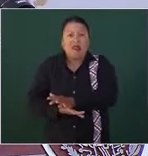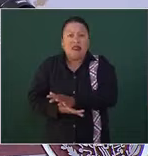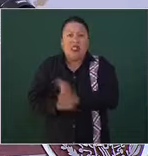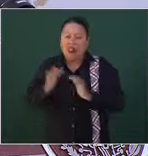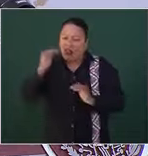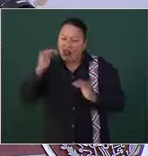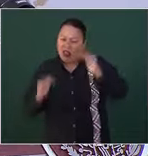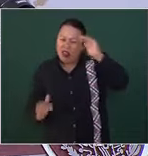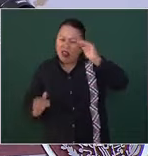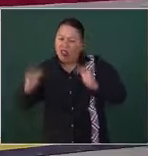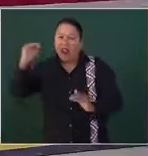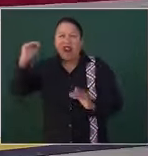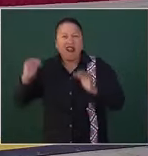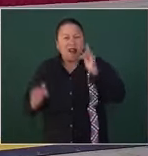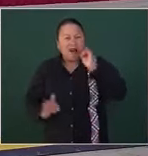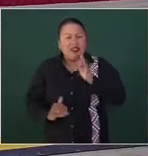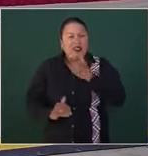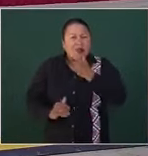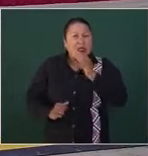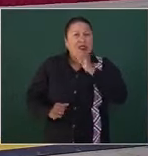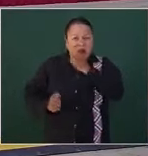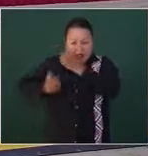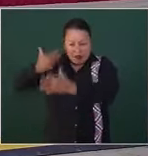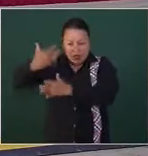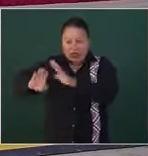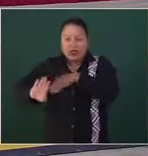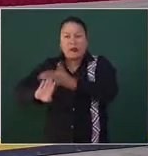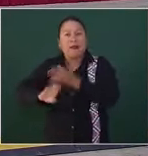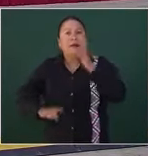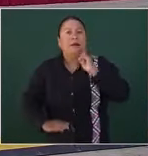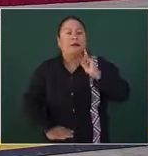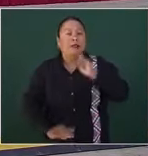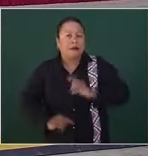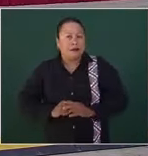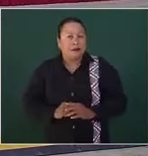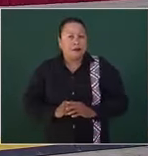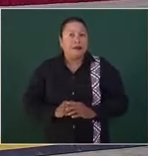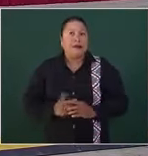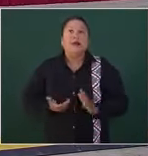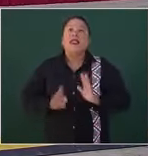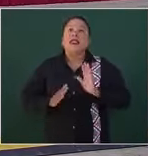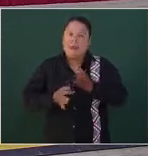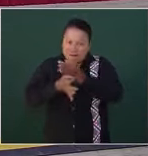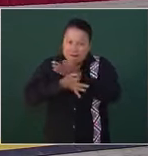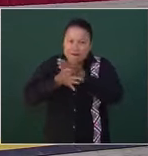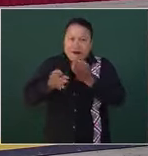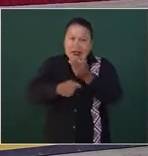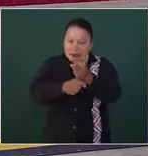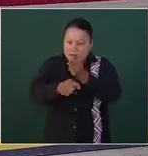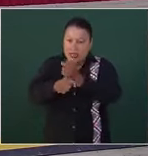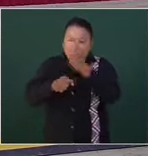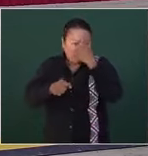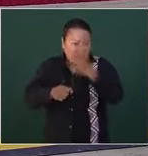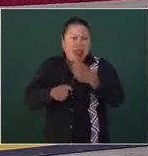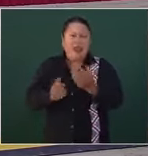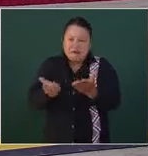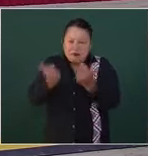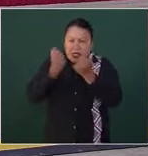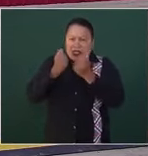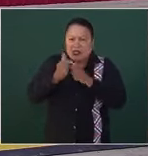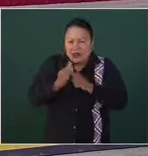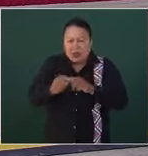desigualdad de género y las violencias contra las mujeres. Las convocamos a que sigamos trabajando